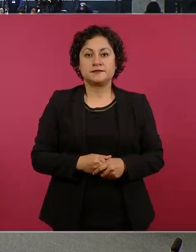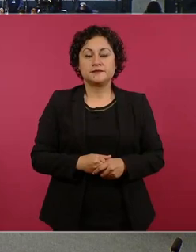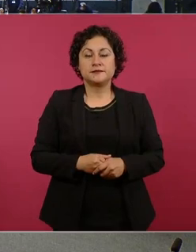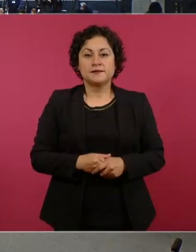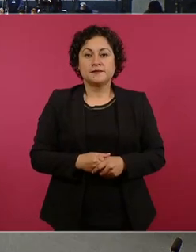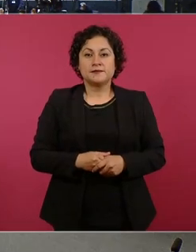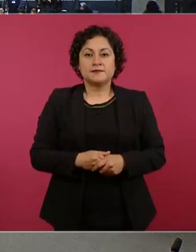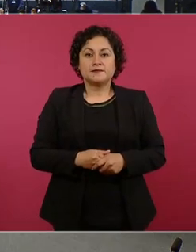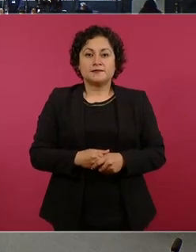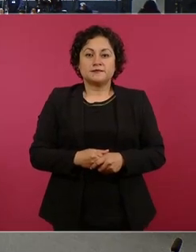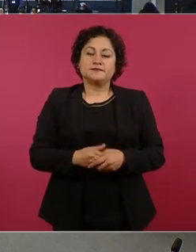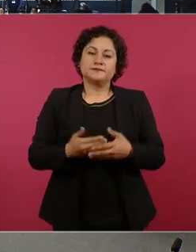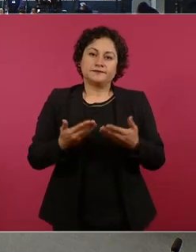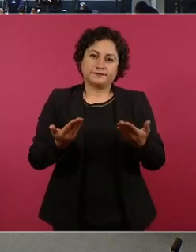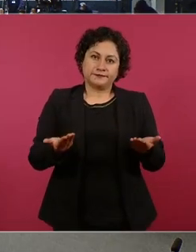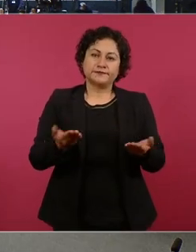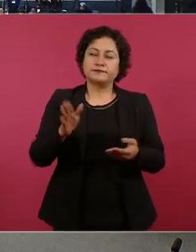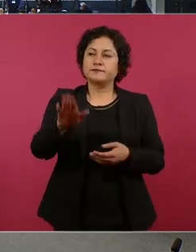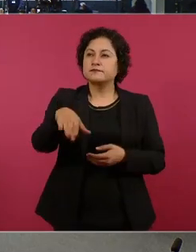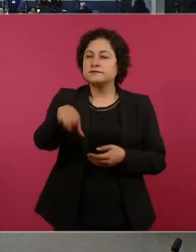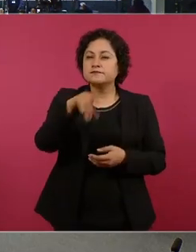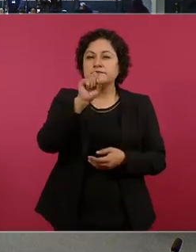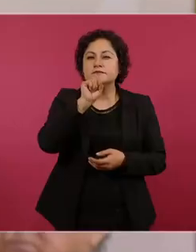y hay que buscar ese de